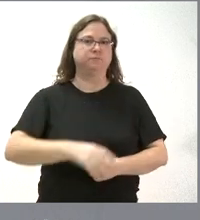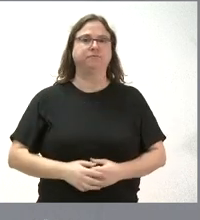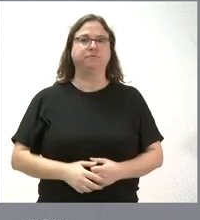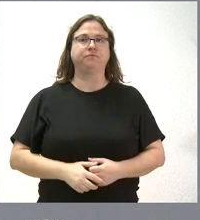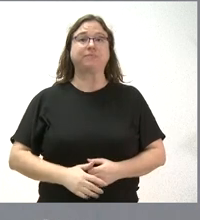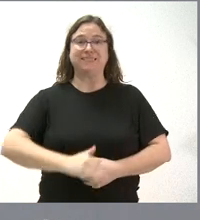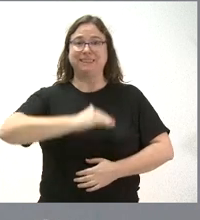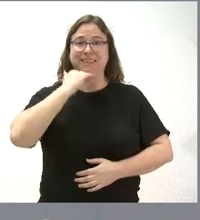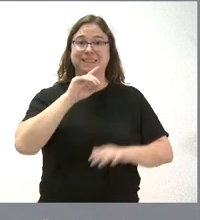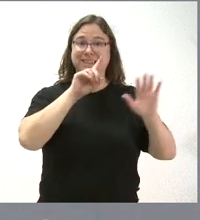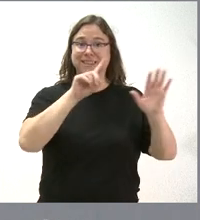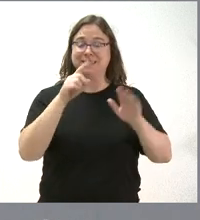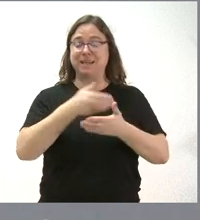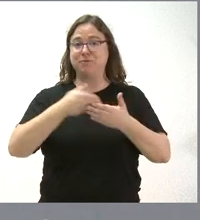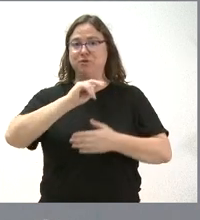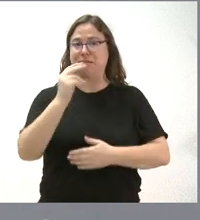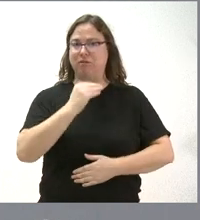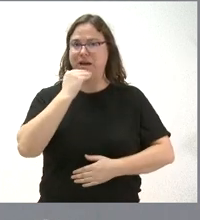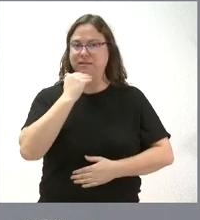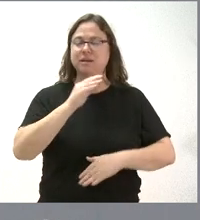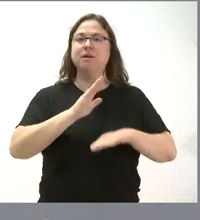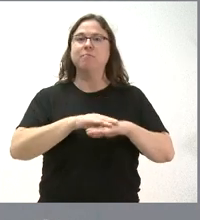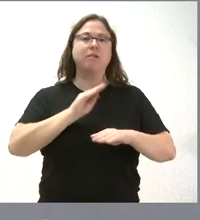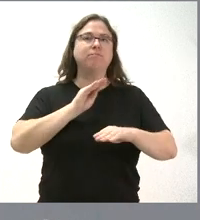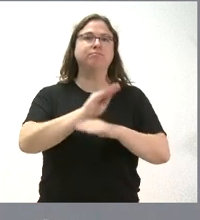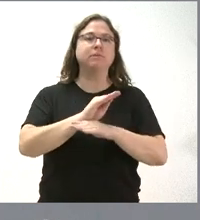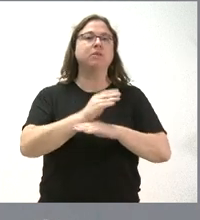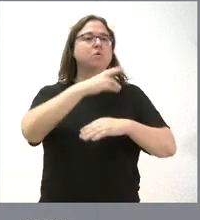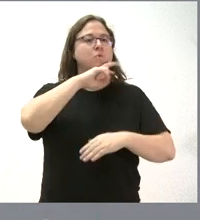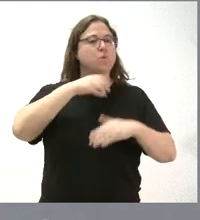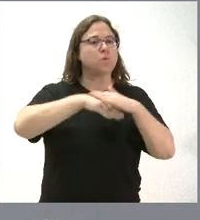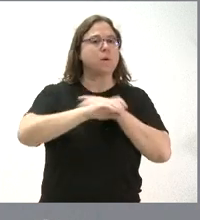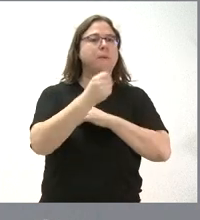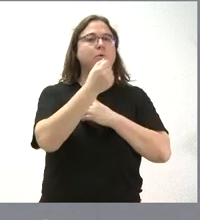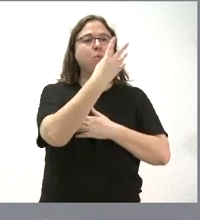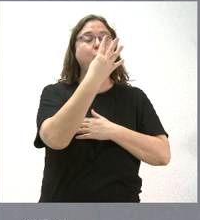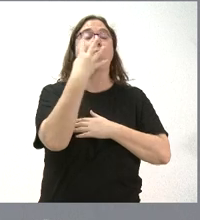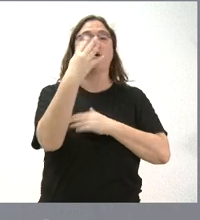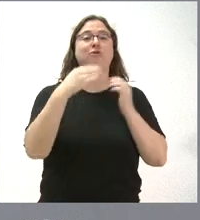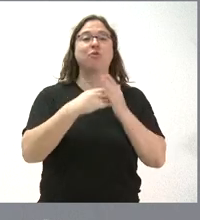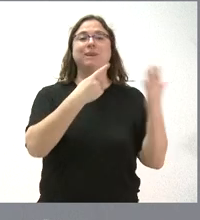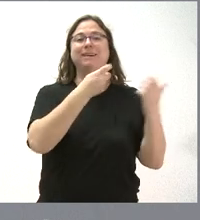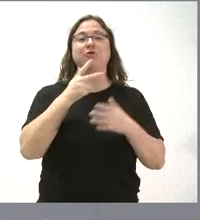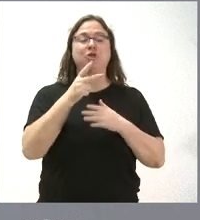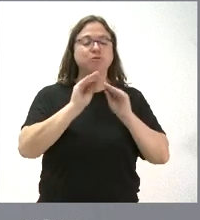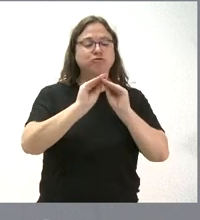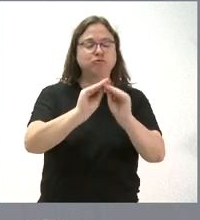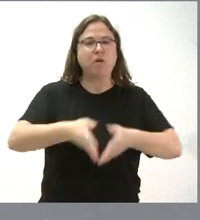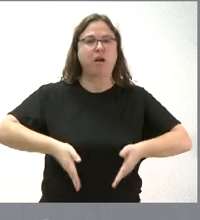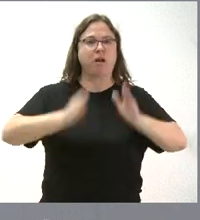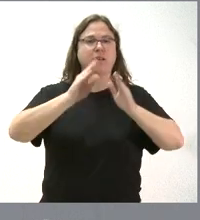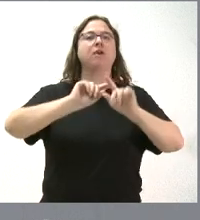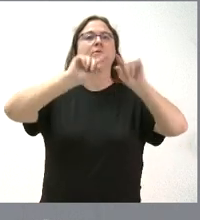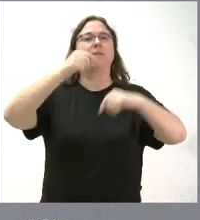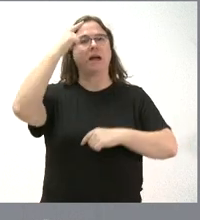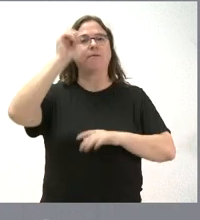Casi 66 millones de euros de inversión para la conservación de más de 4.600 kilómetros de carreteras de la red autonómica en las provincias